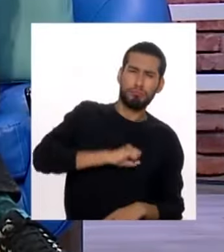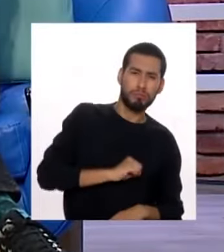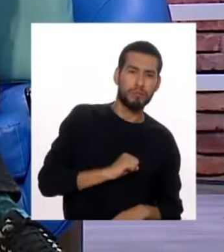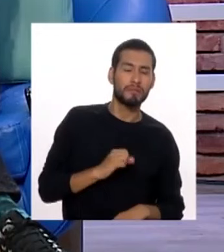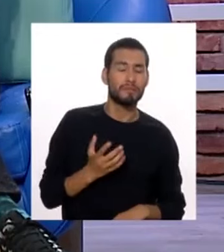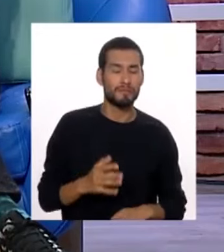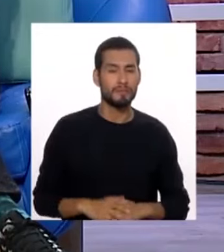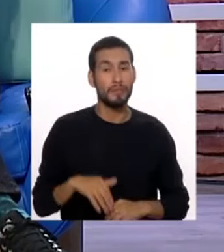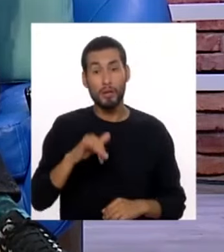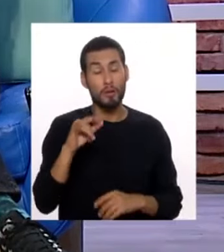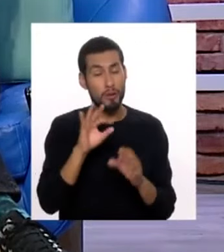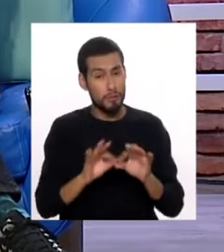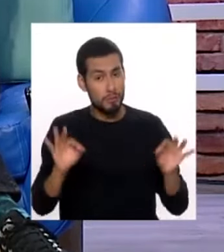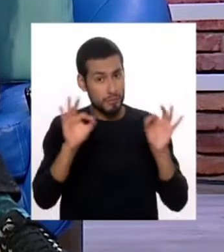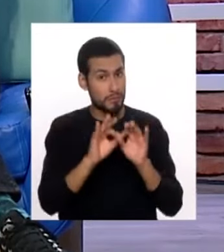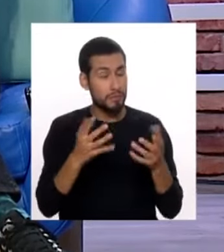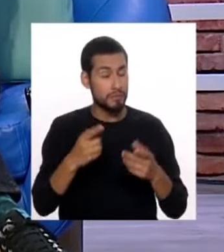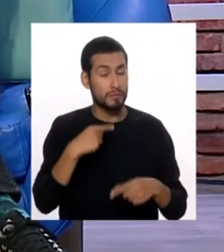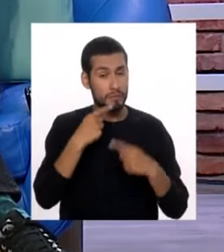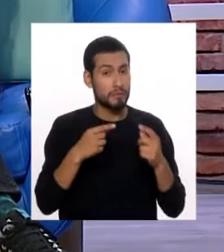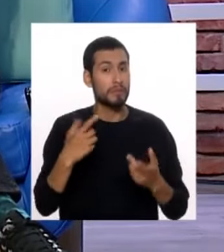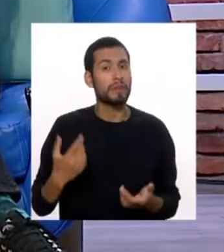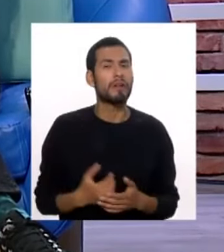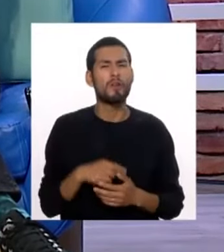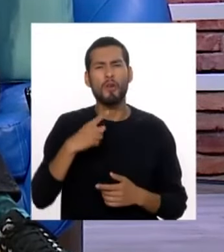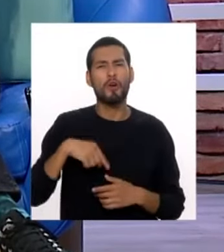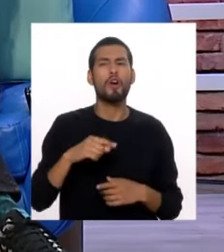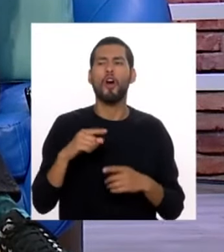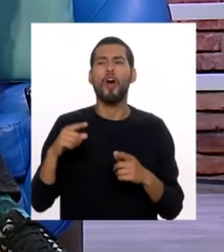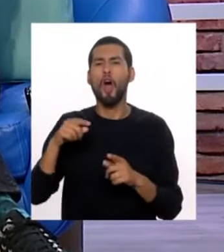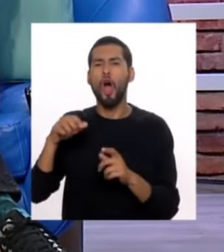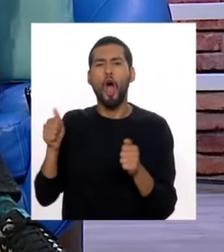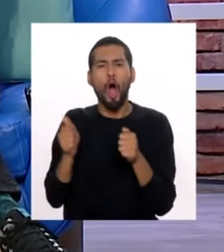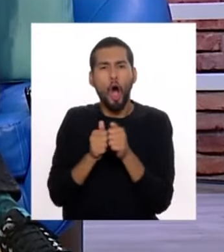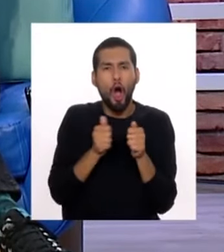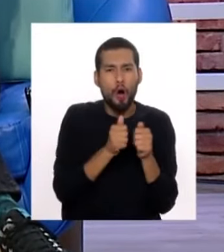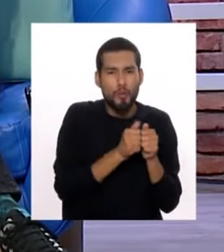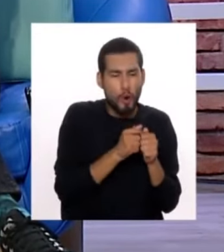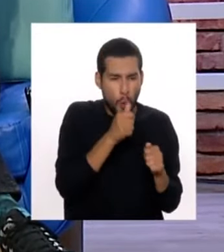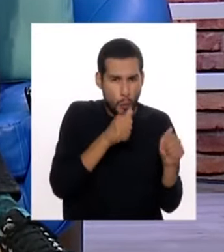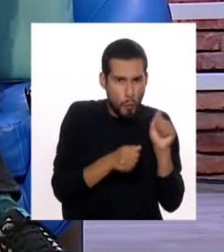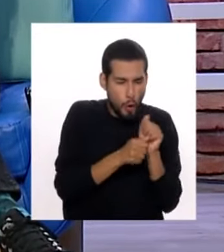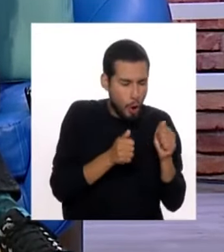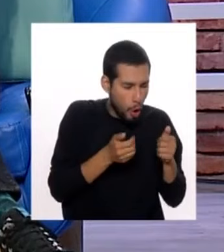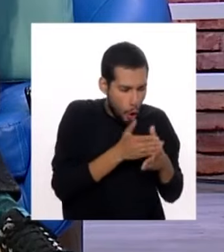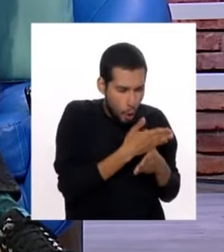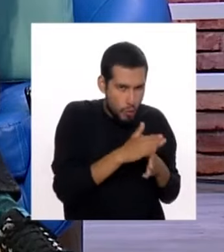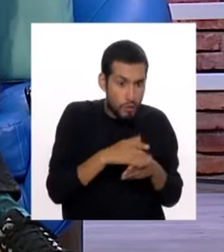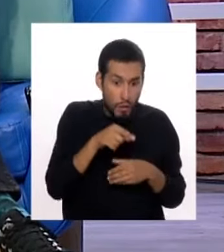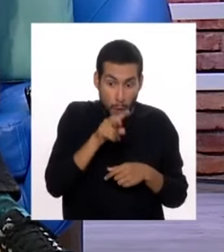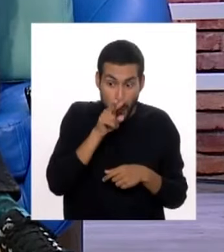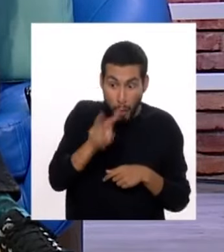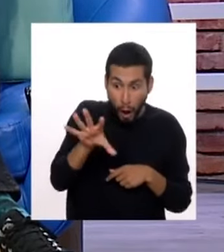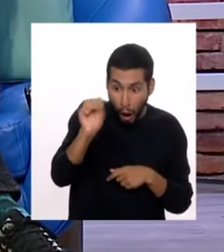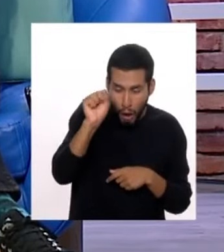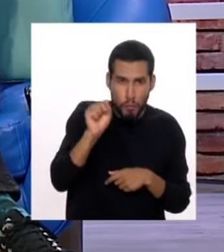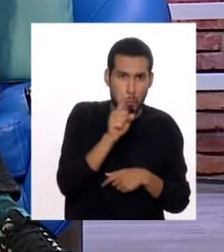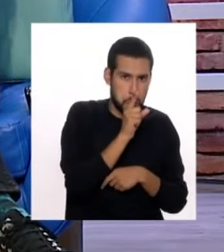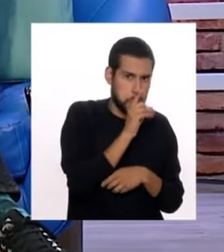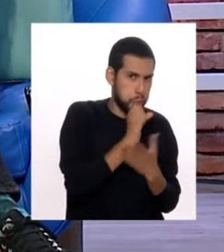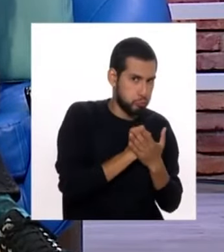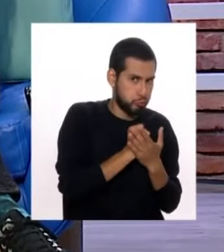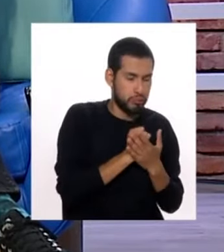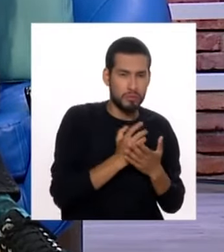mal. Ahora, hay otro punto también importante y son los cómplices, o sea, por llamarlo de alguna manera, los niños que ven la agresión y se quedan